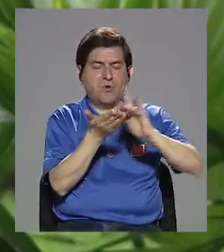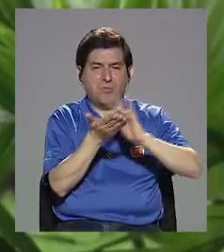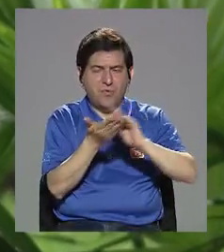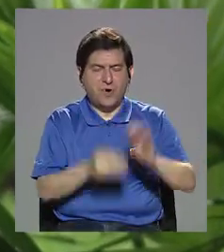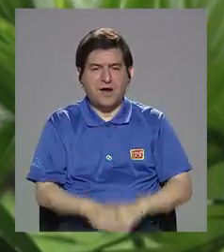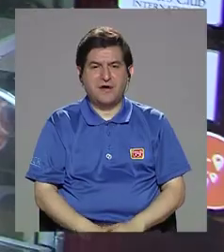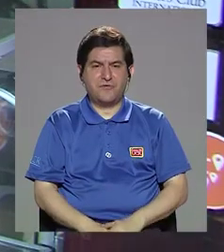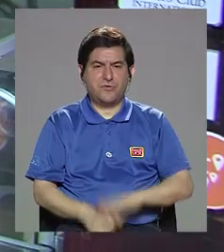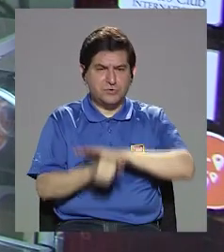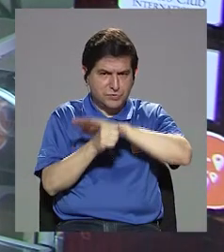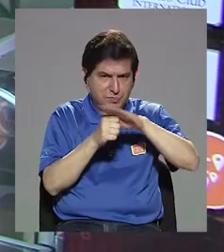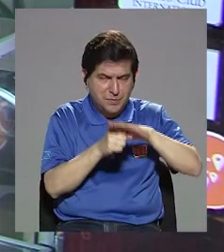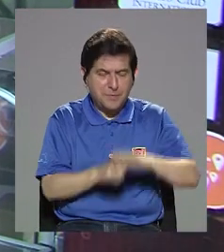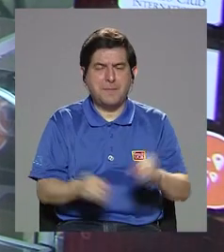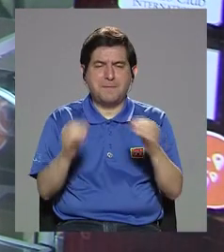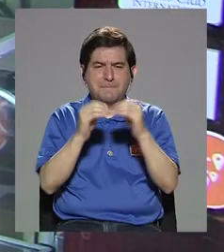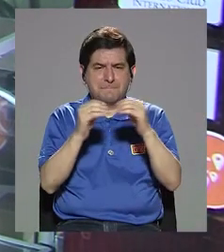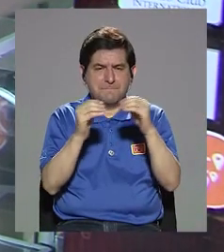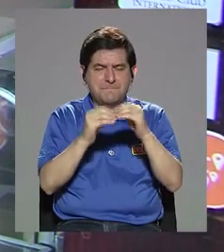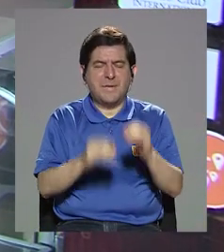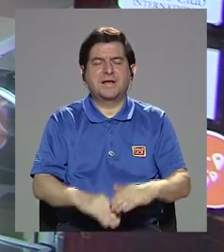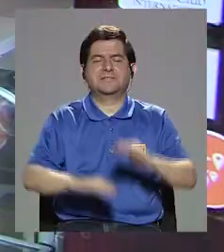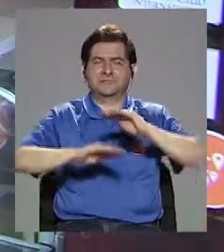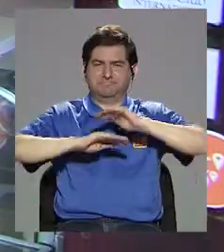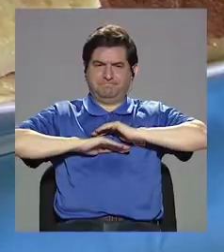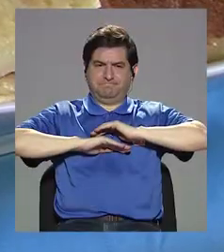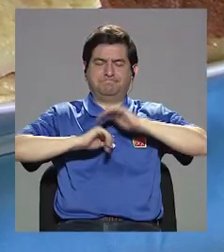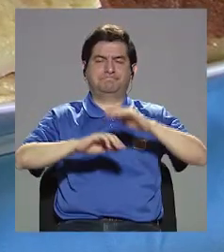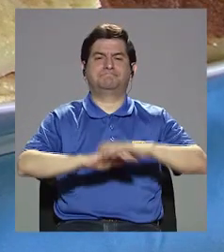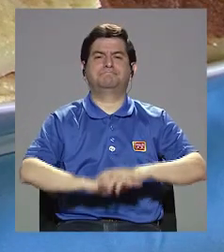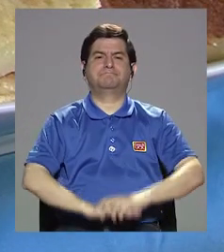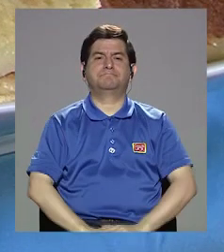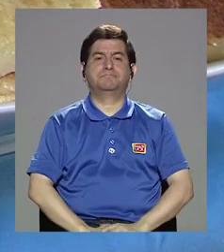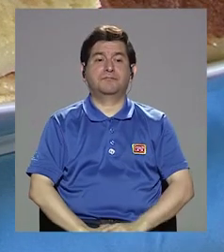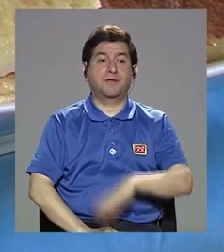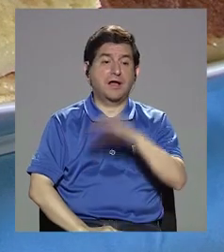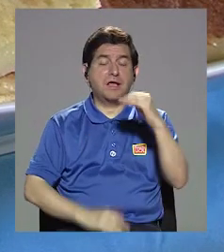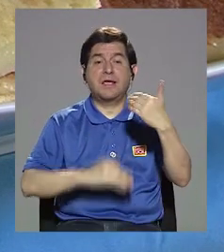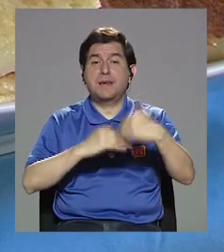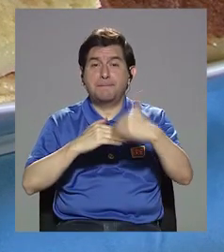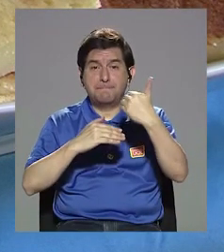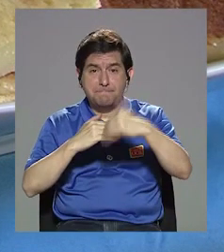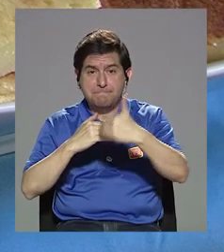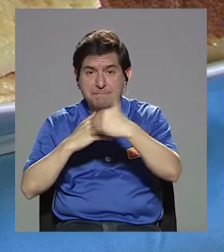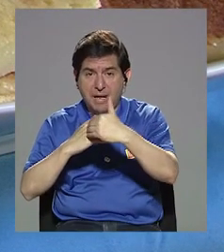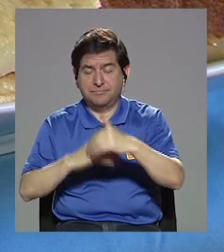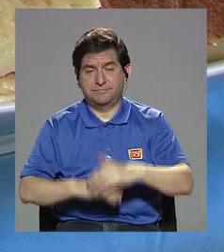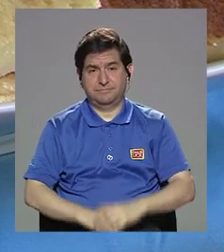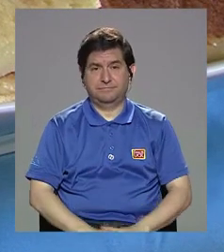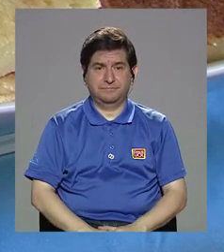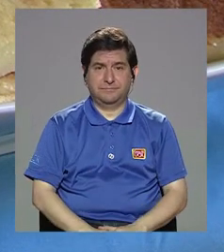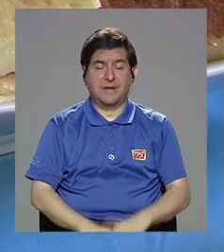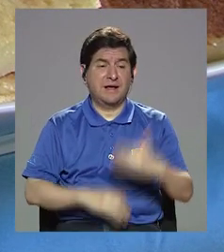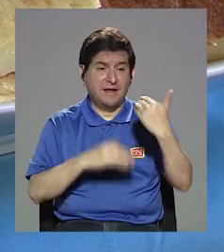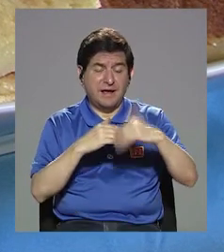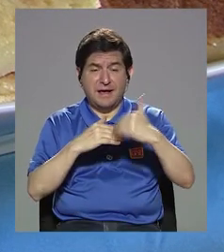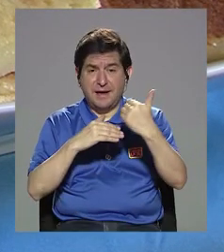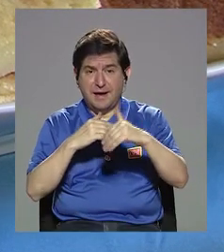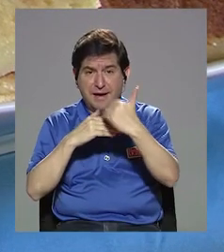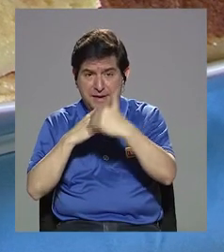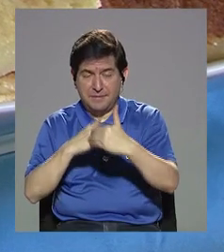llenan mejor, llenan más. Y el pan, el pan es una